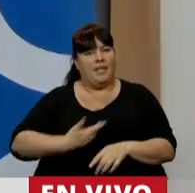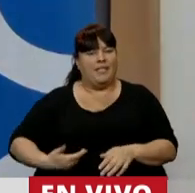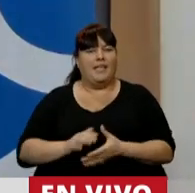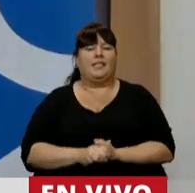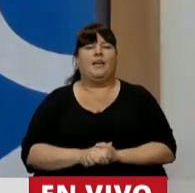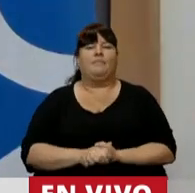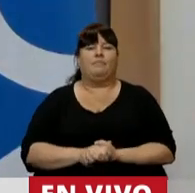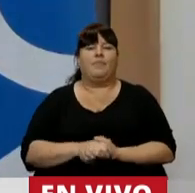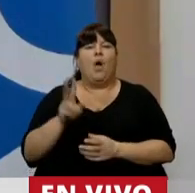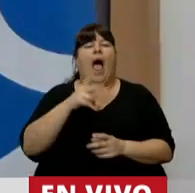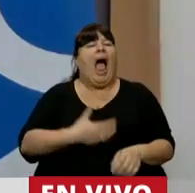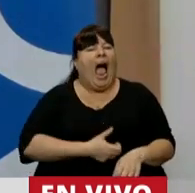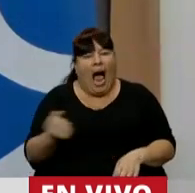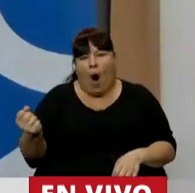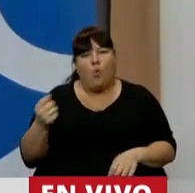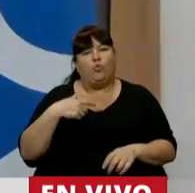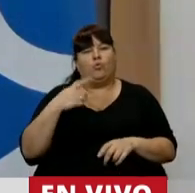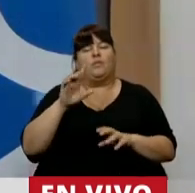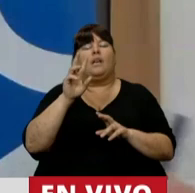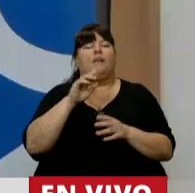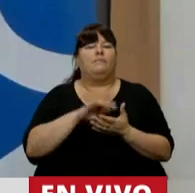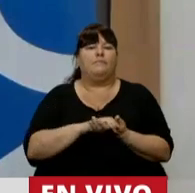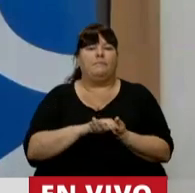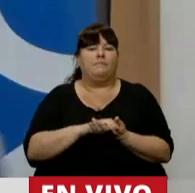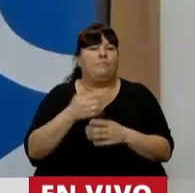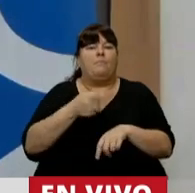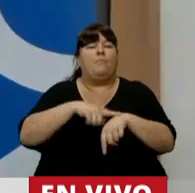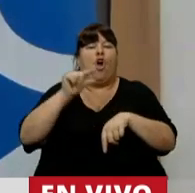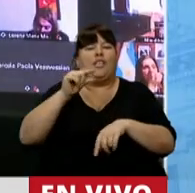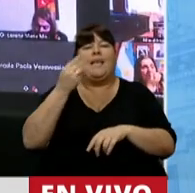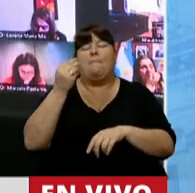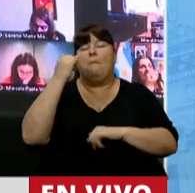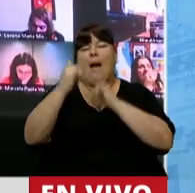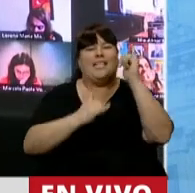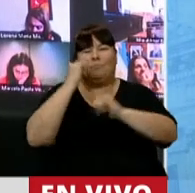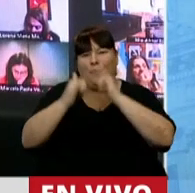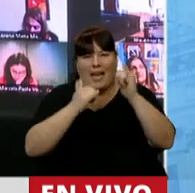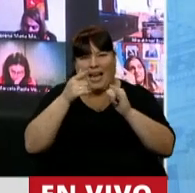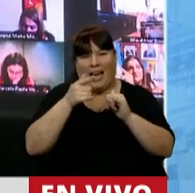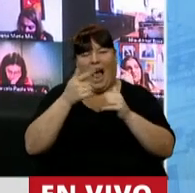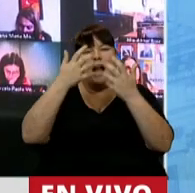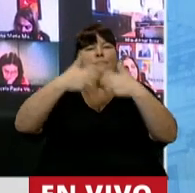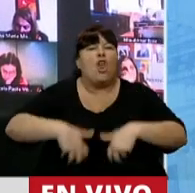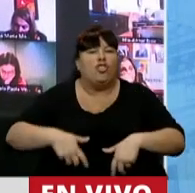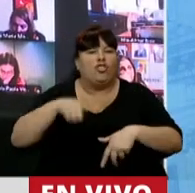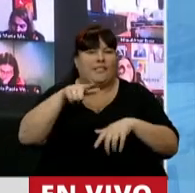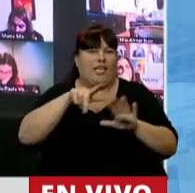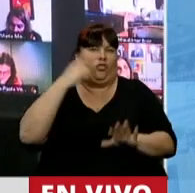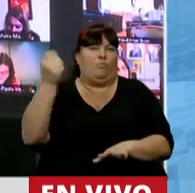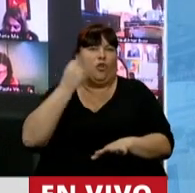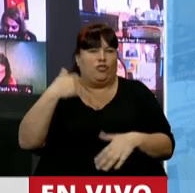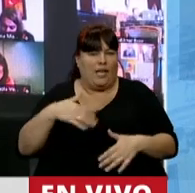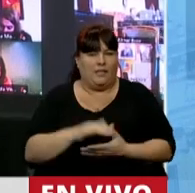en ánimo ajustarme lo más posible al tiempo disponible que es escaso para expresar en un proyecto de esta